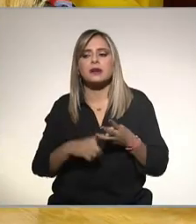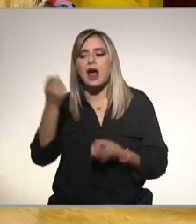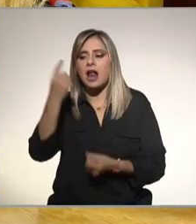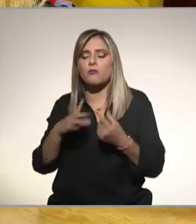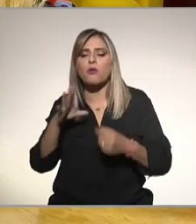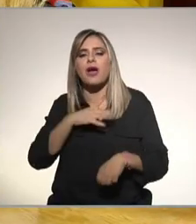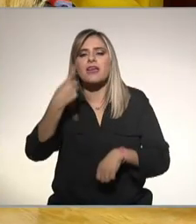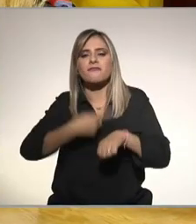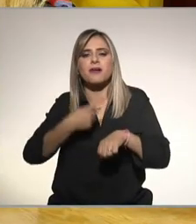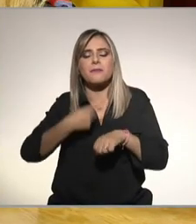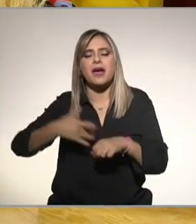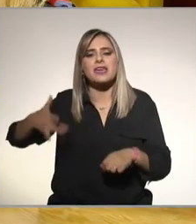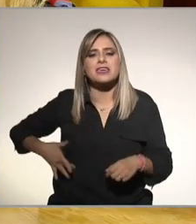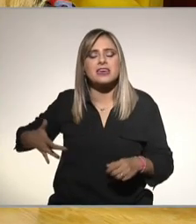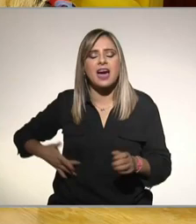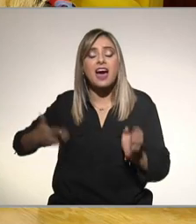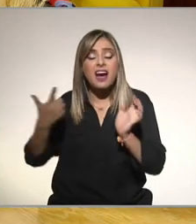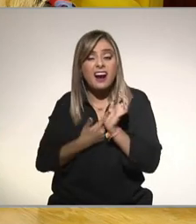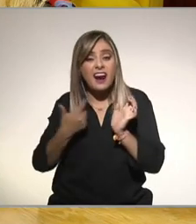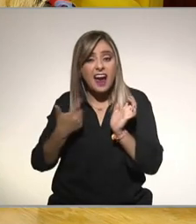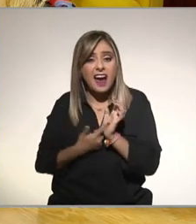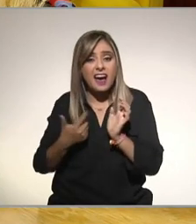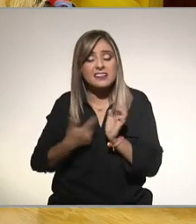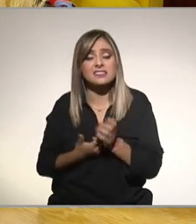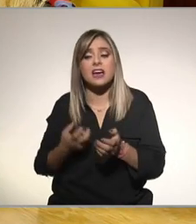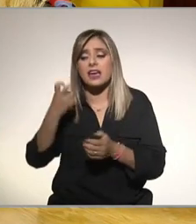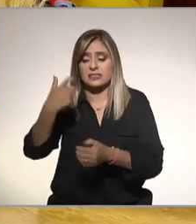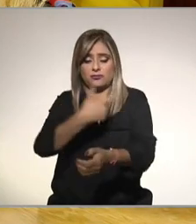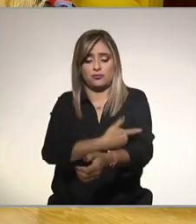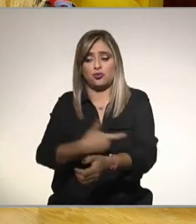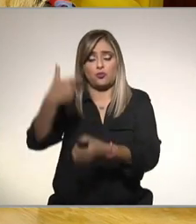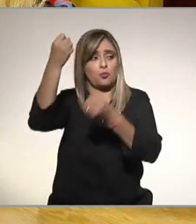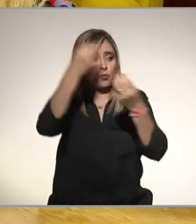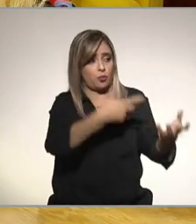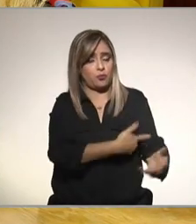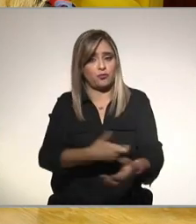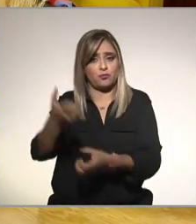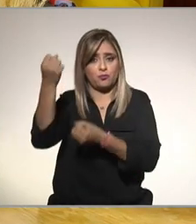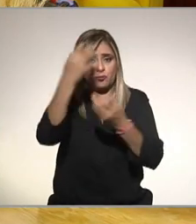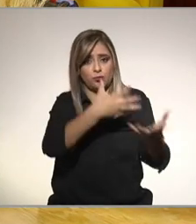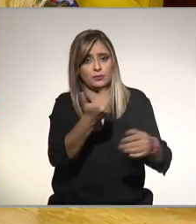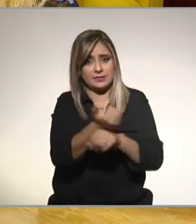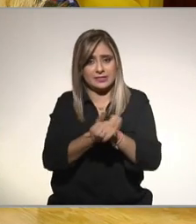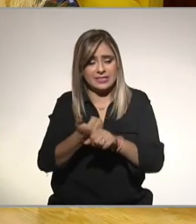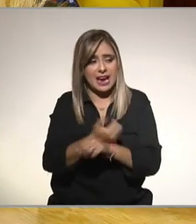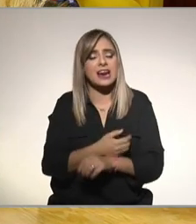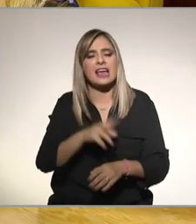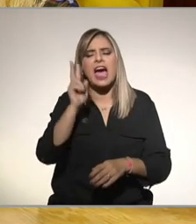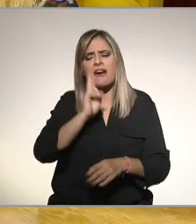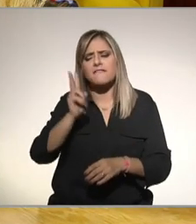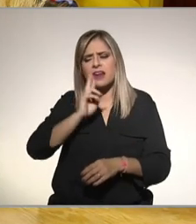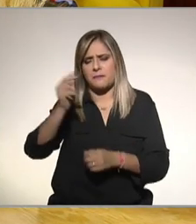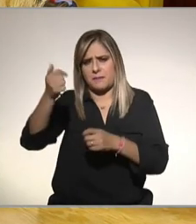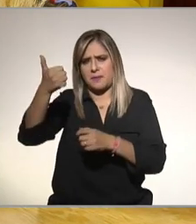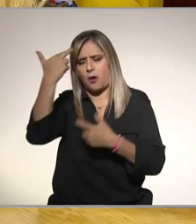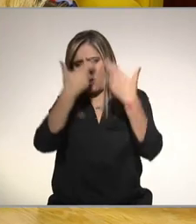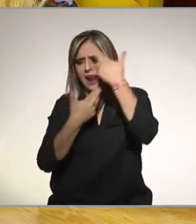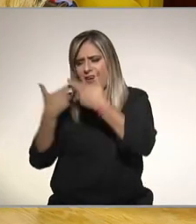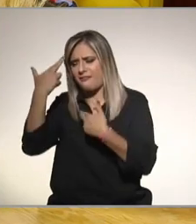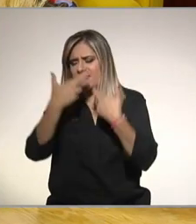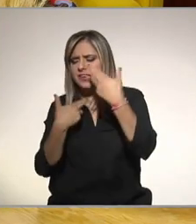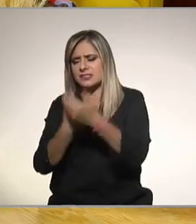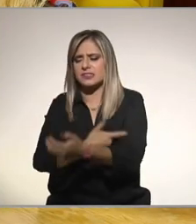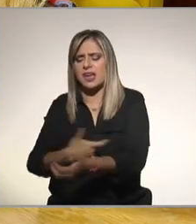graso y complicaciones del hígado graso en banco de sangre encontramos cuatro cirróticos que por supuesto no